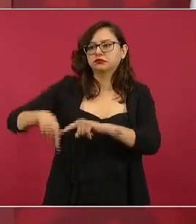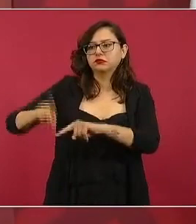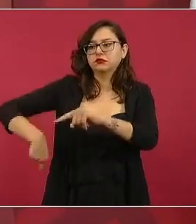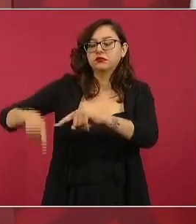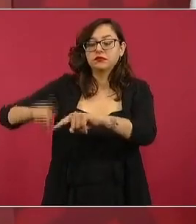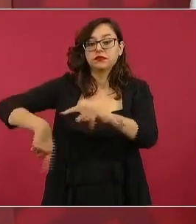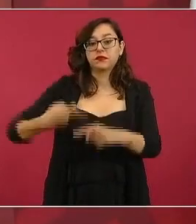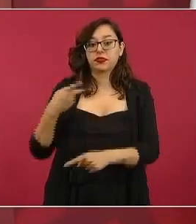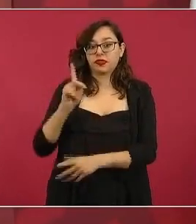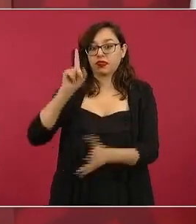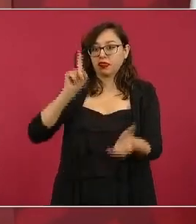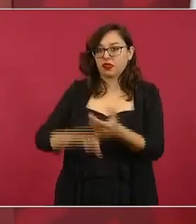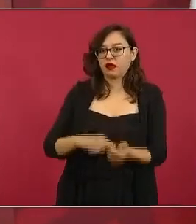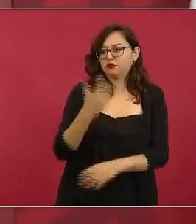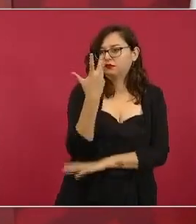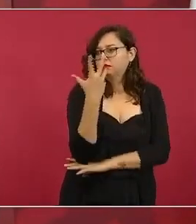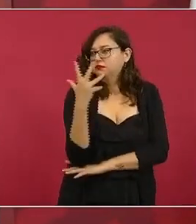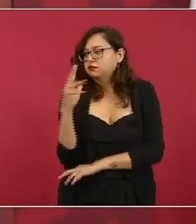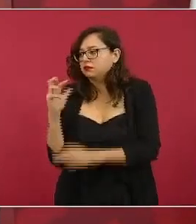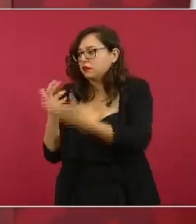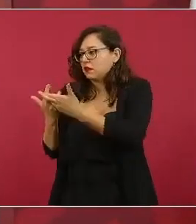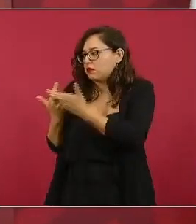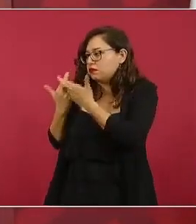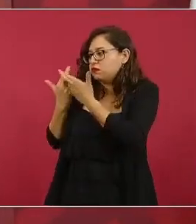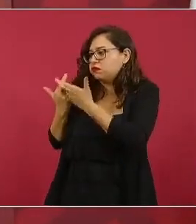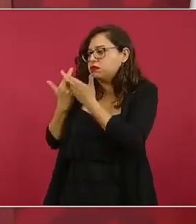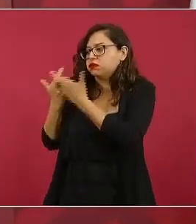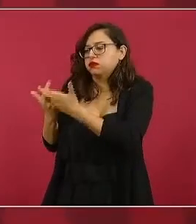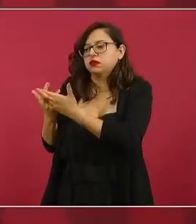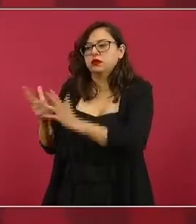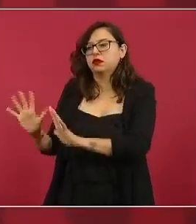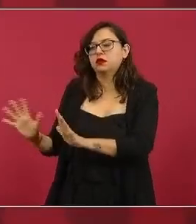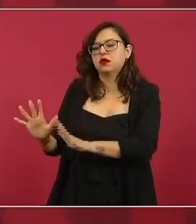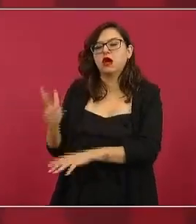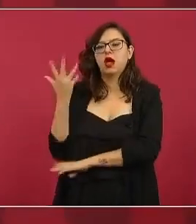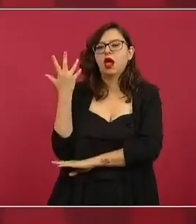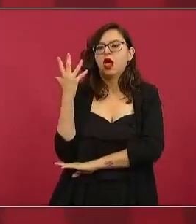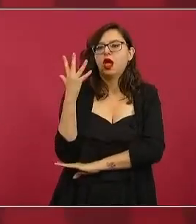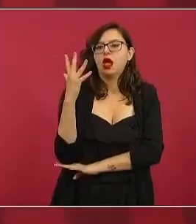selva sino de acahuales en su mayoría